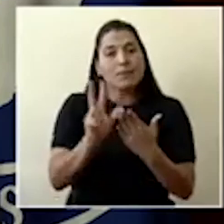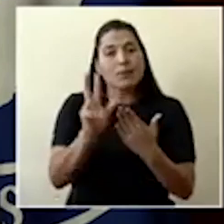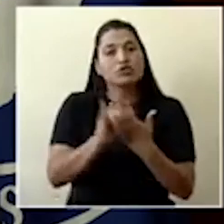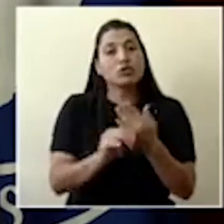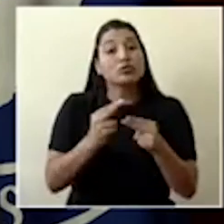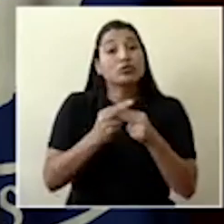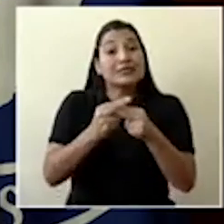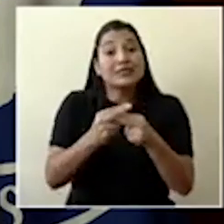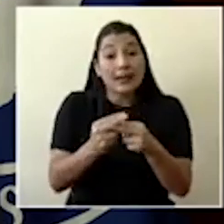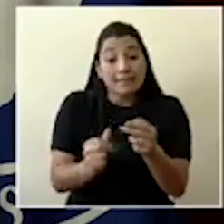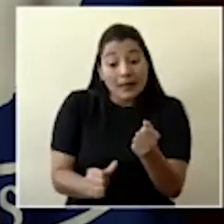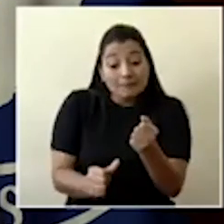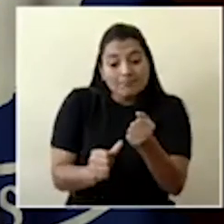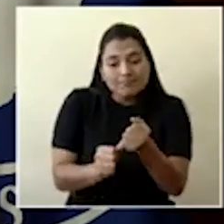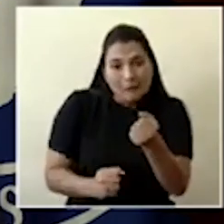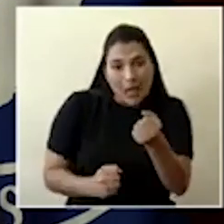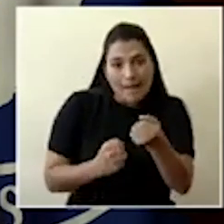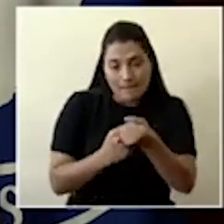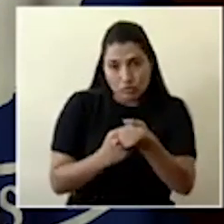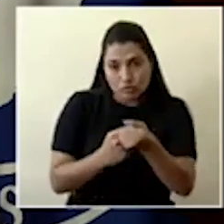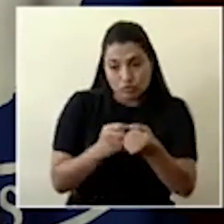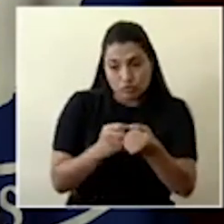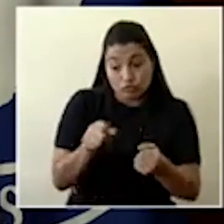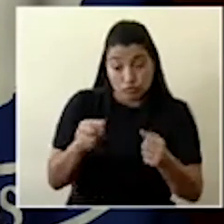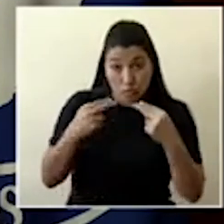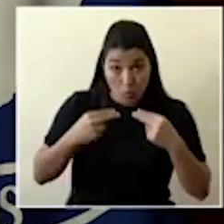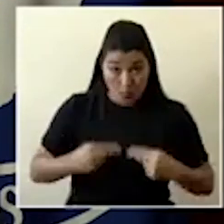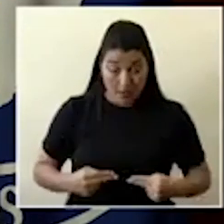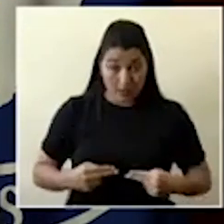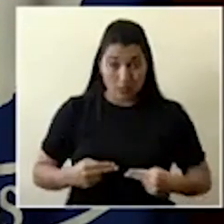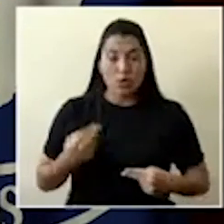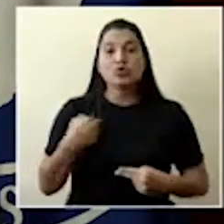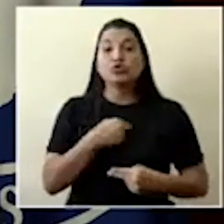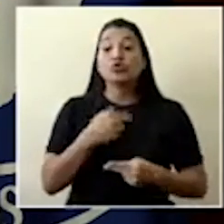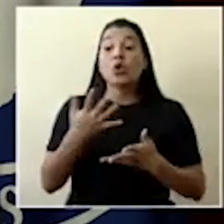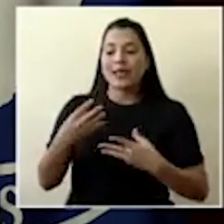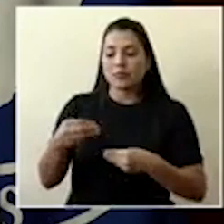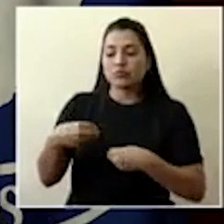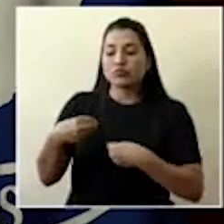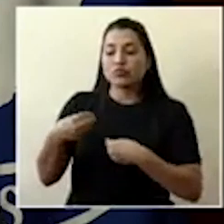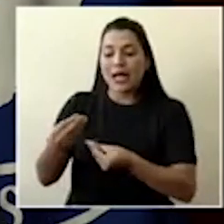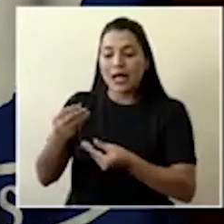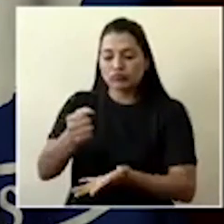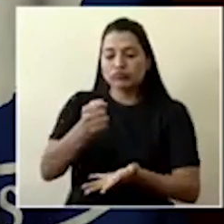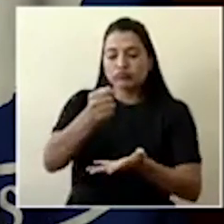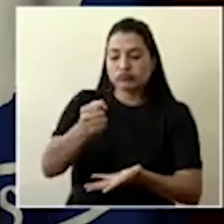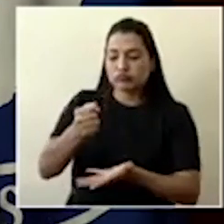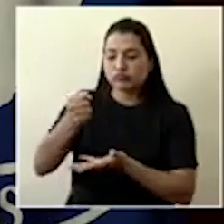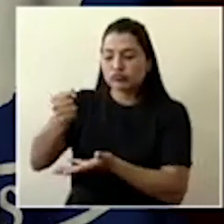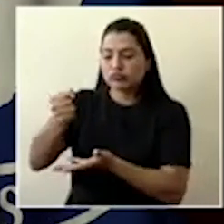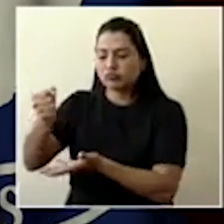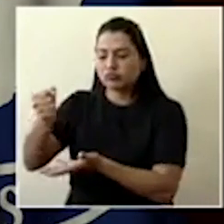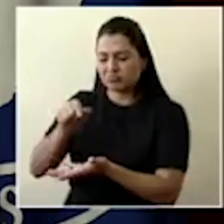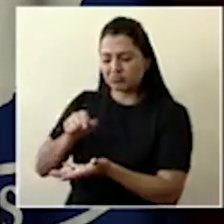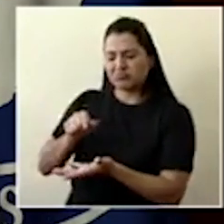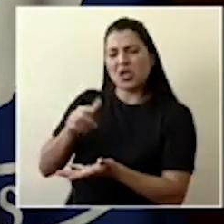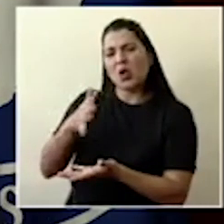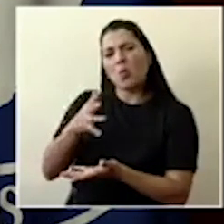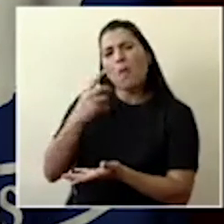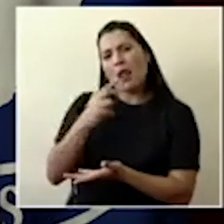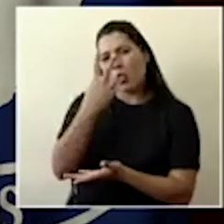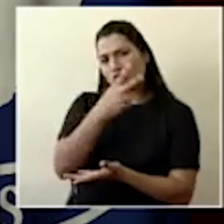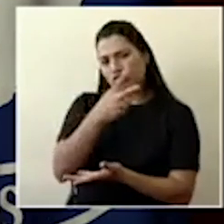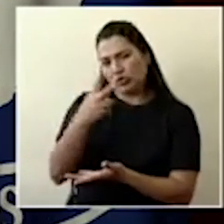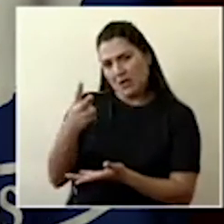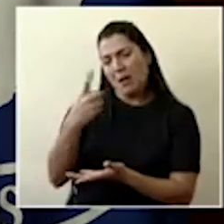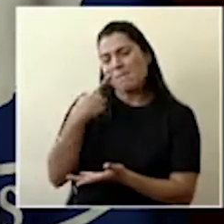además de incluir una ración de alimentos para dos semanas aproximadamente para una familia de cuatro personas, donde